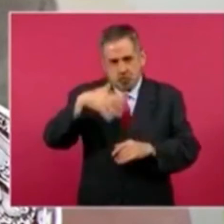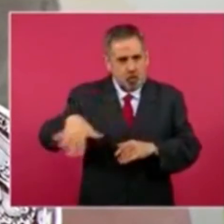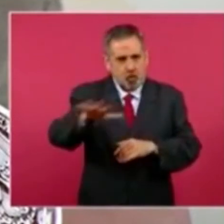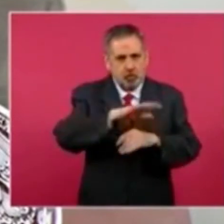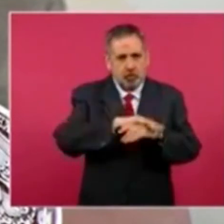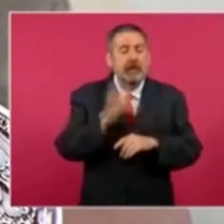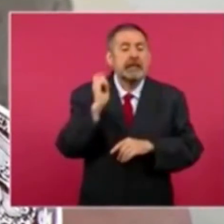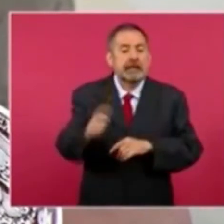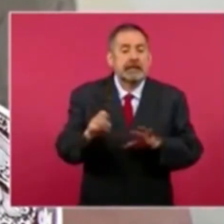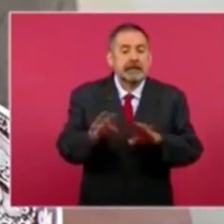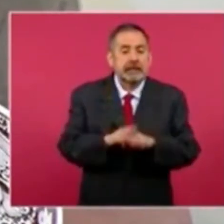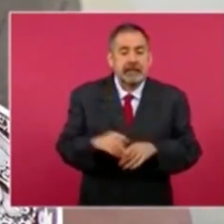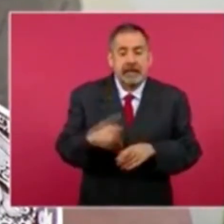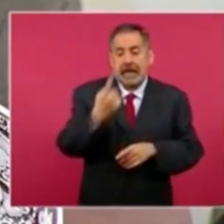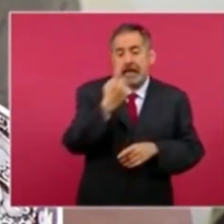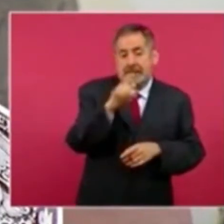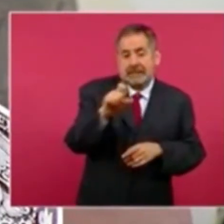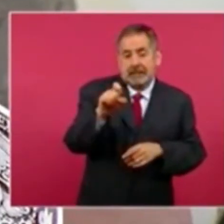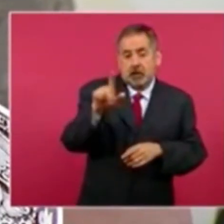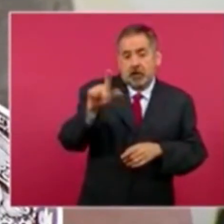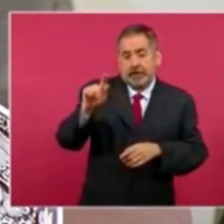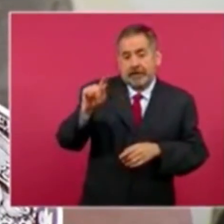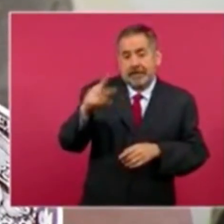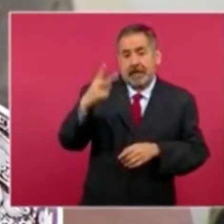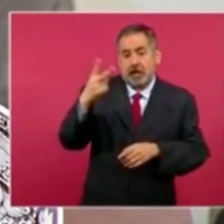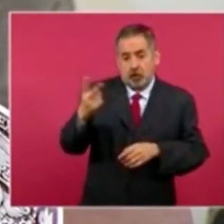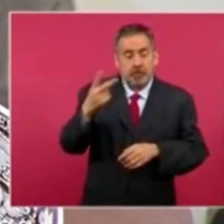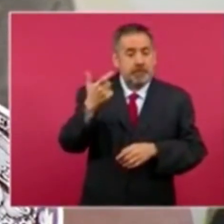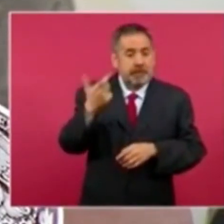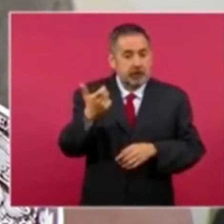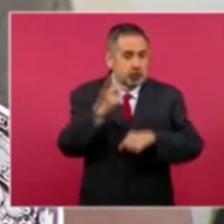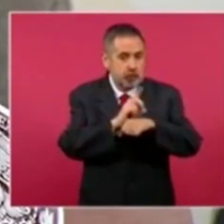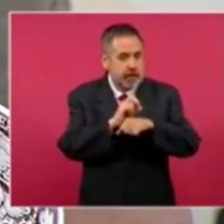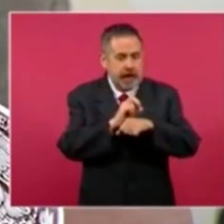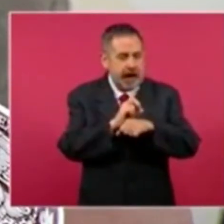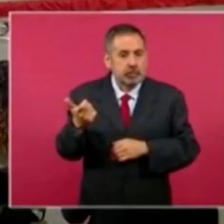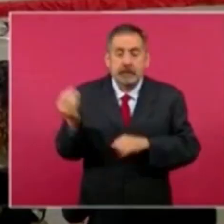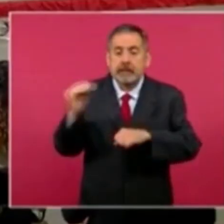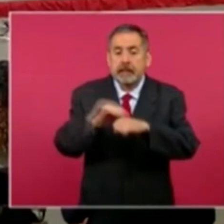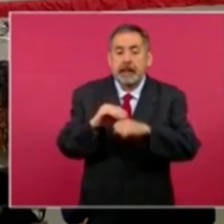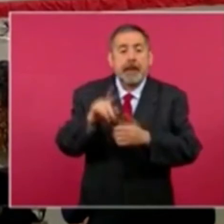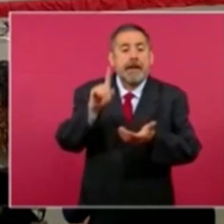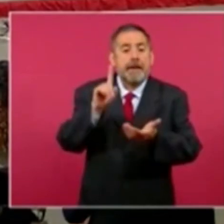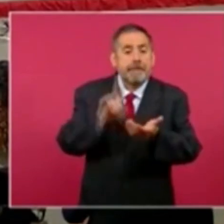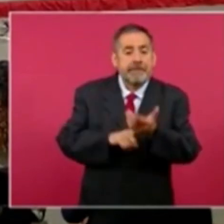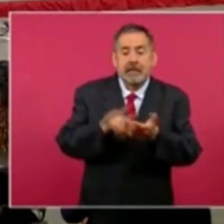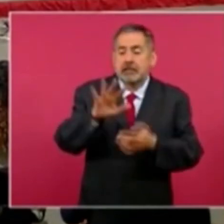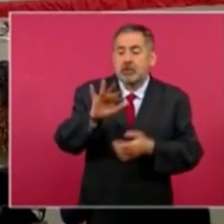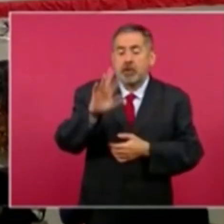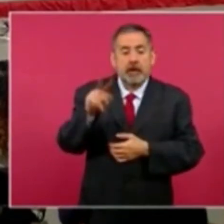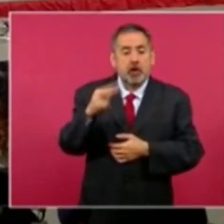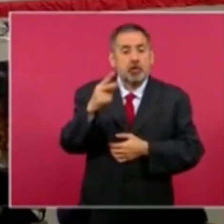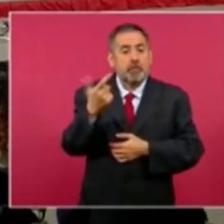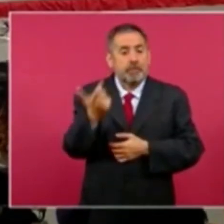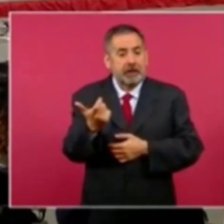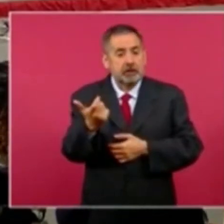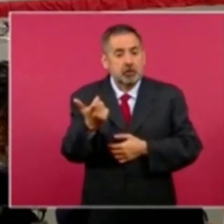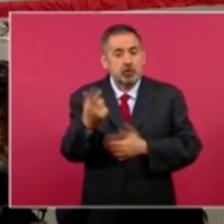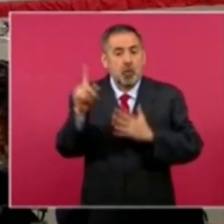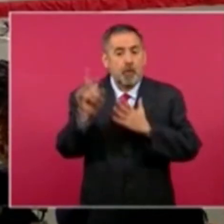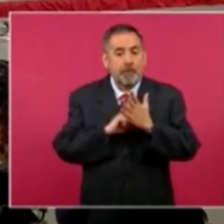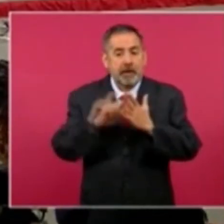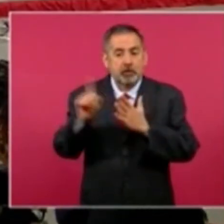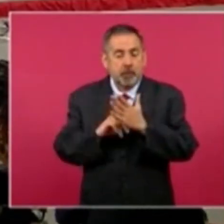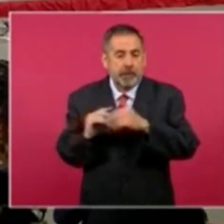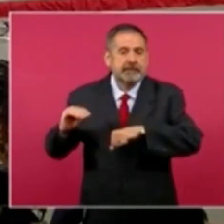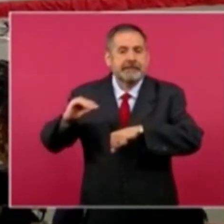Alcalde Luján señaló que de esta manera 6.4 millones de trabajadores serán beneficiados, con lo cual se verá